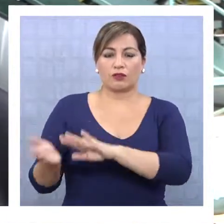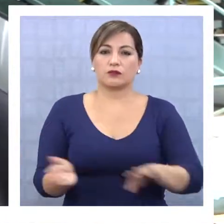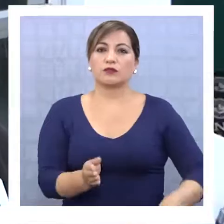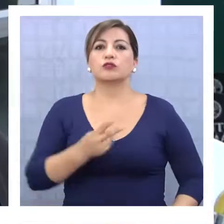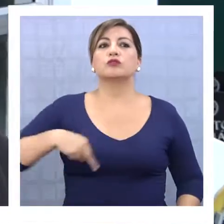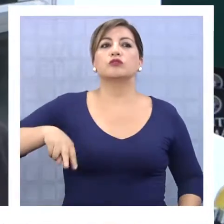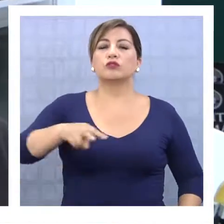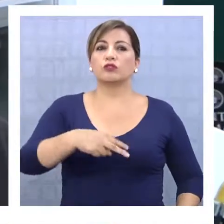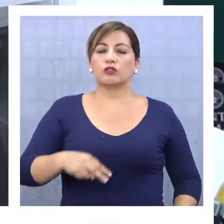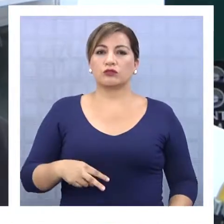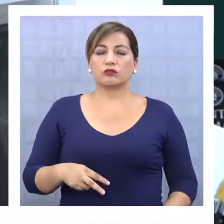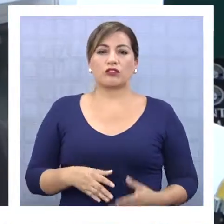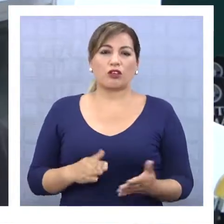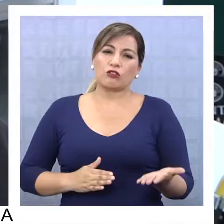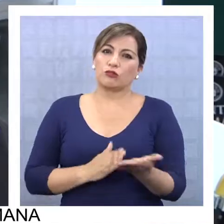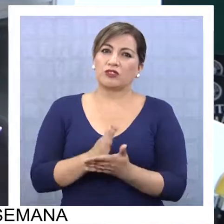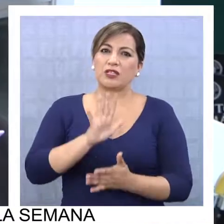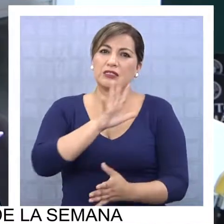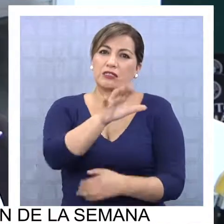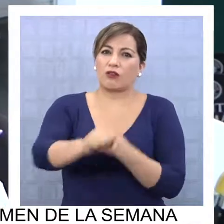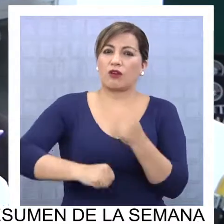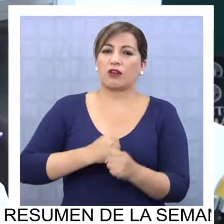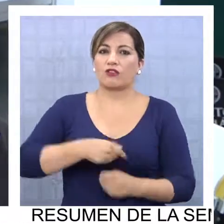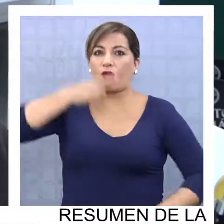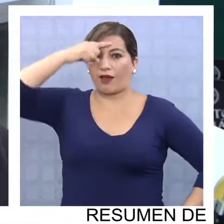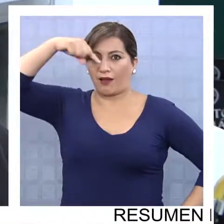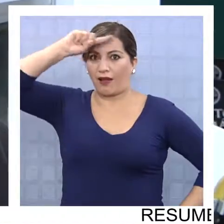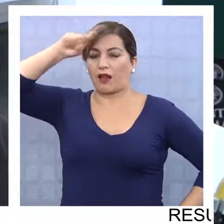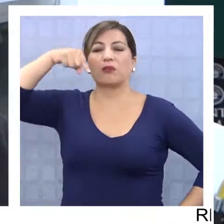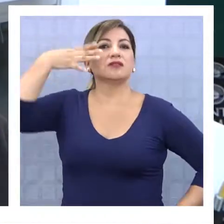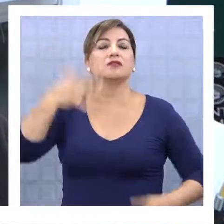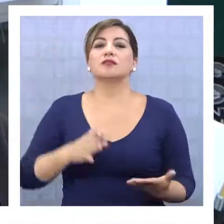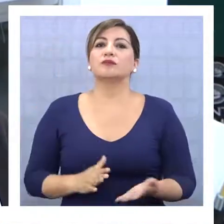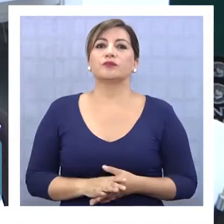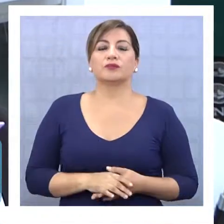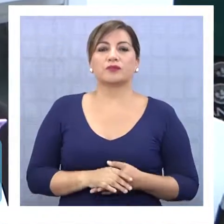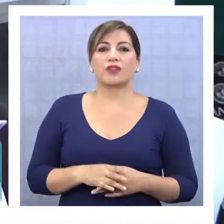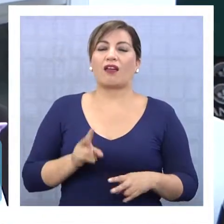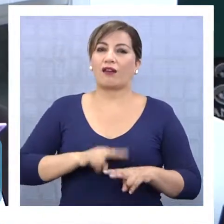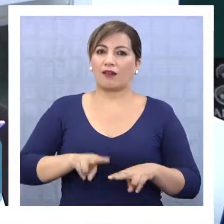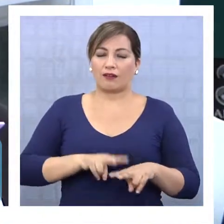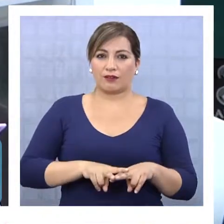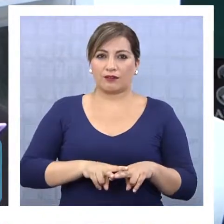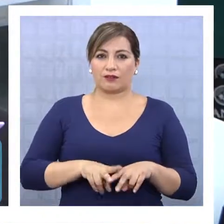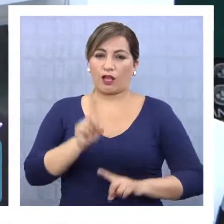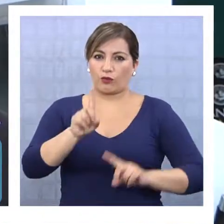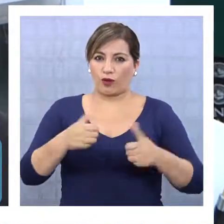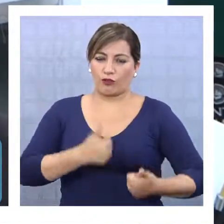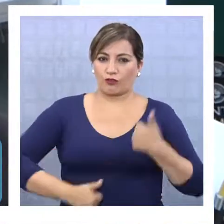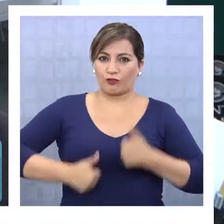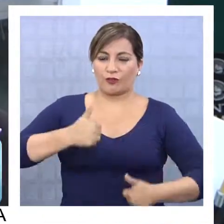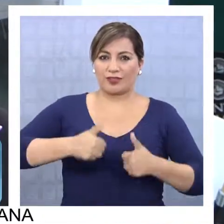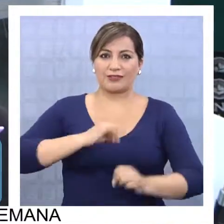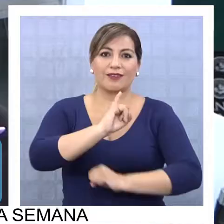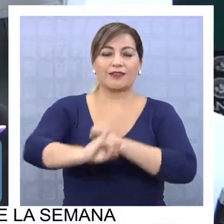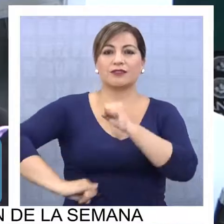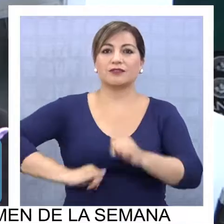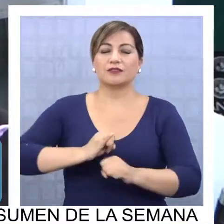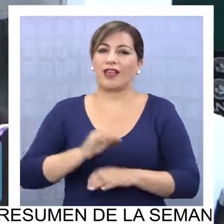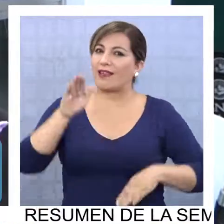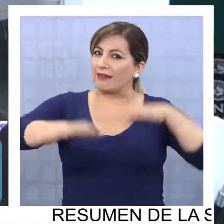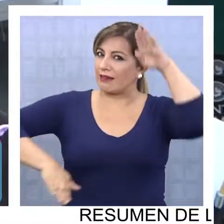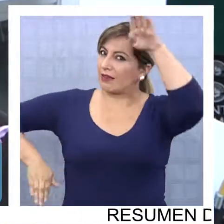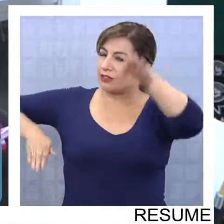comunidad. Bueno, nosotros somos bastante incipientes, llevamos cinco años en Calama, pero sí ya hemos realizado, por ejemplo, algunas competencias a nivel